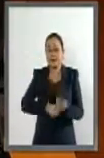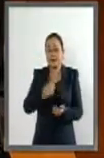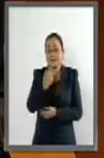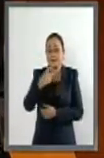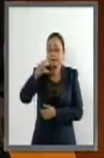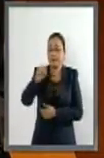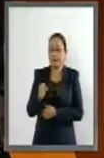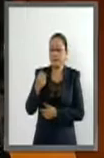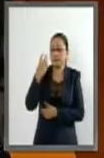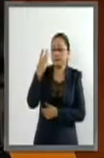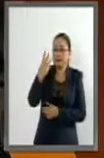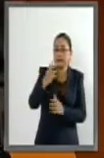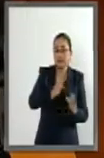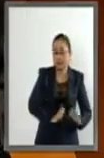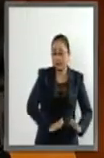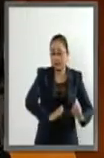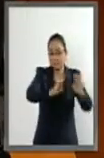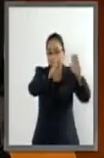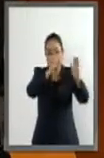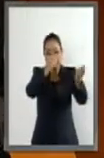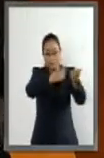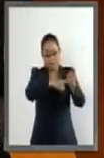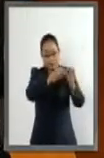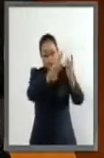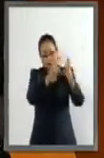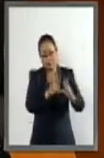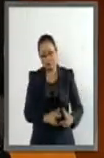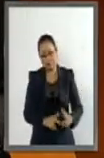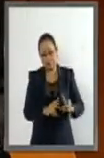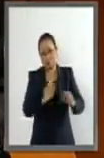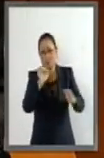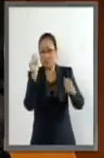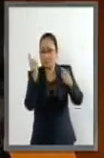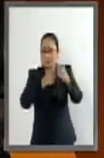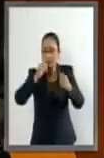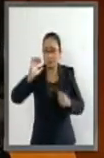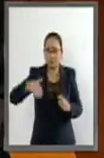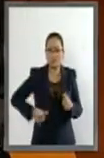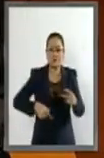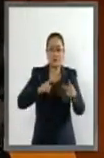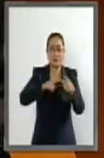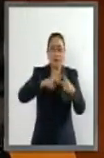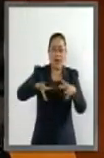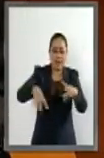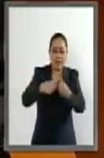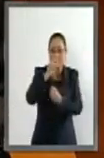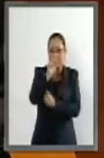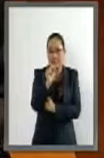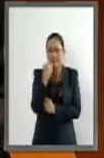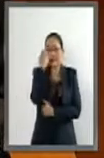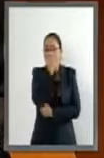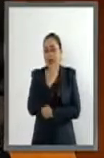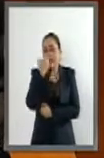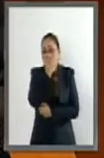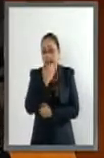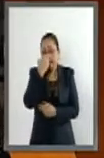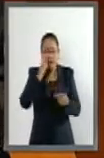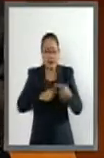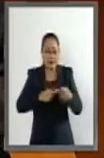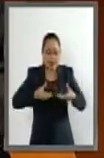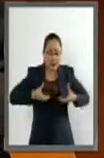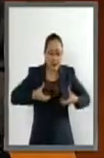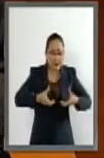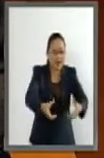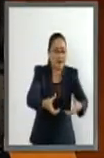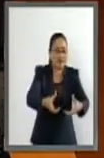inmuebles, en donde destacan sobre todo 60 escuelas y varias carreteras que